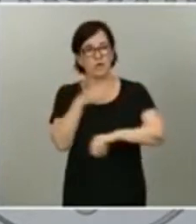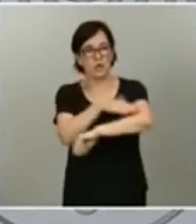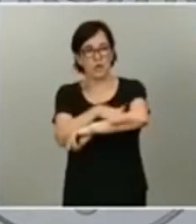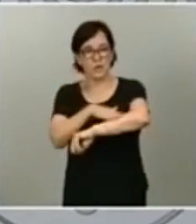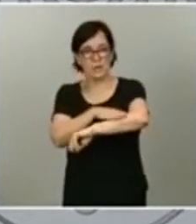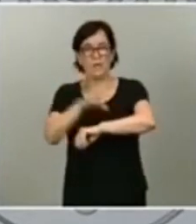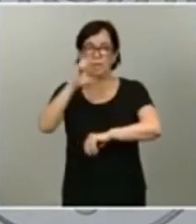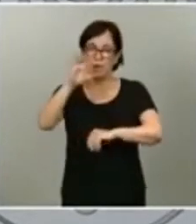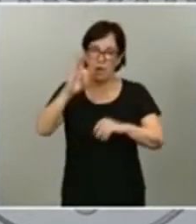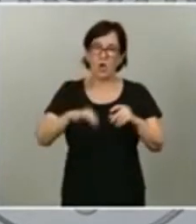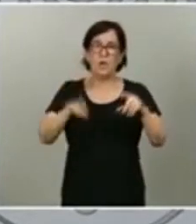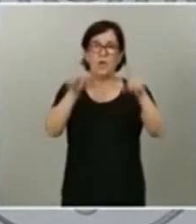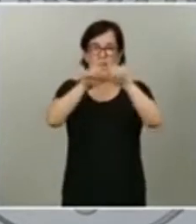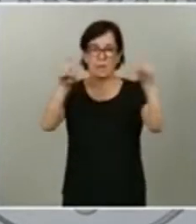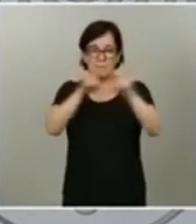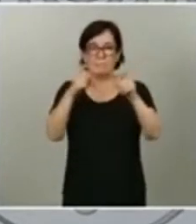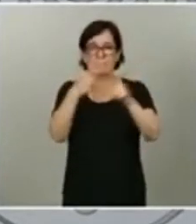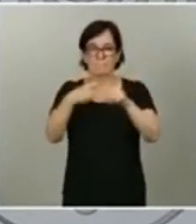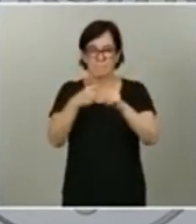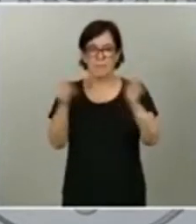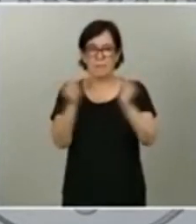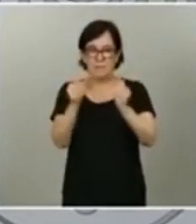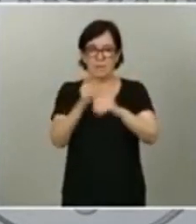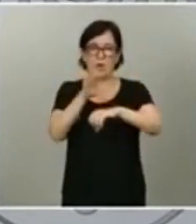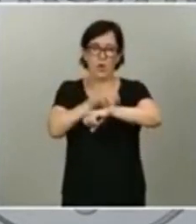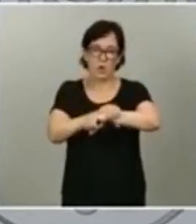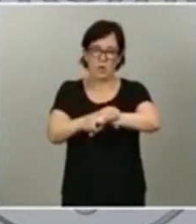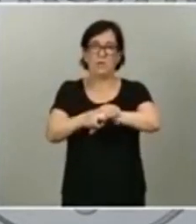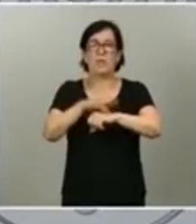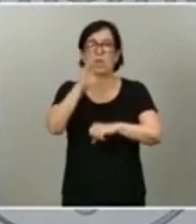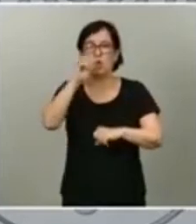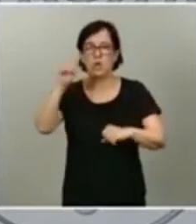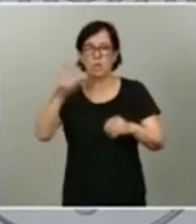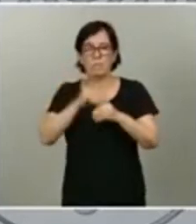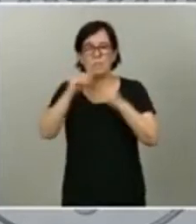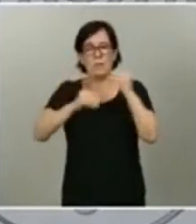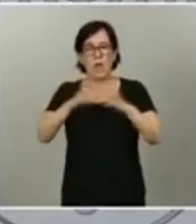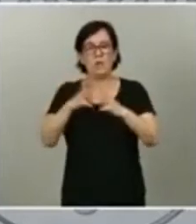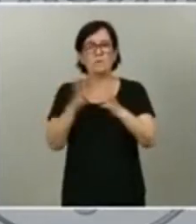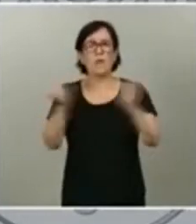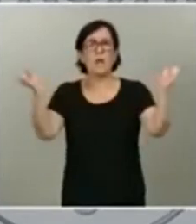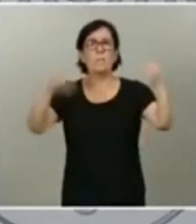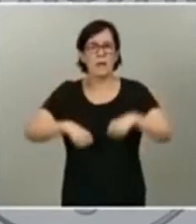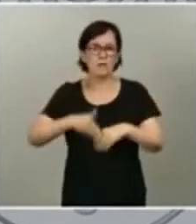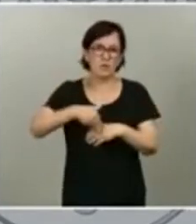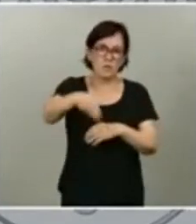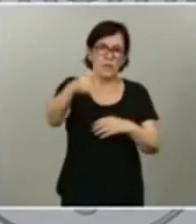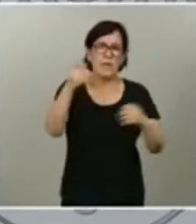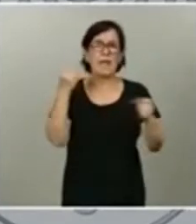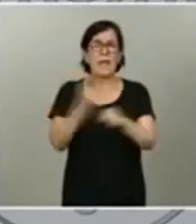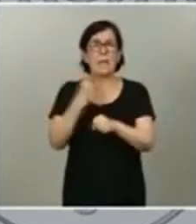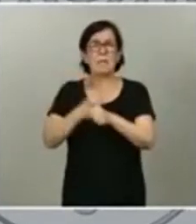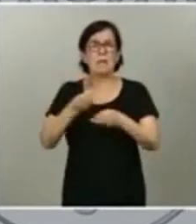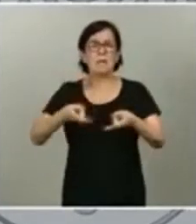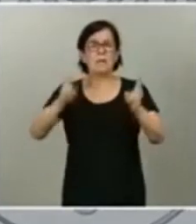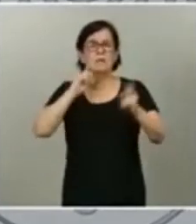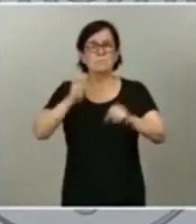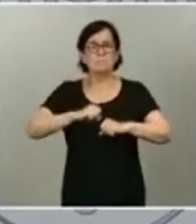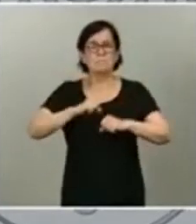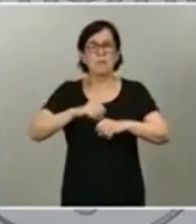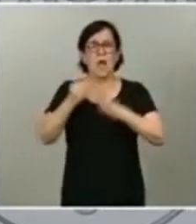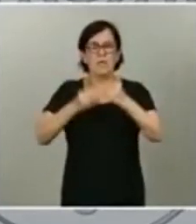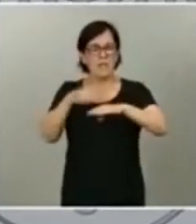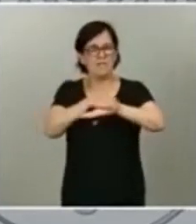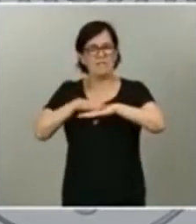Cepime, UGT, Comisiones Obreras para alcanzar un gran pacto por el empleo que permita sentar la base de un